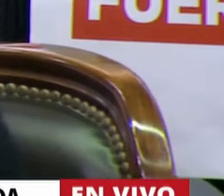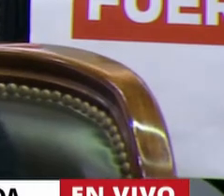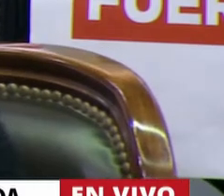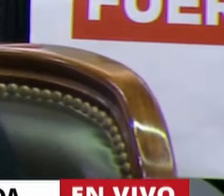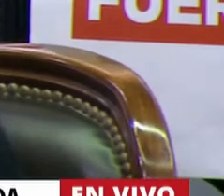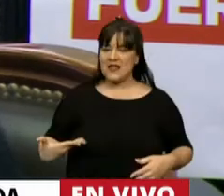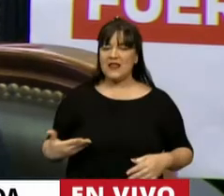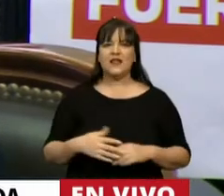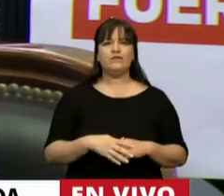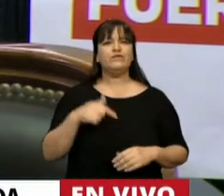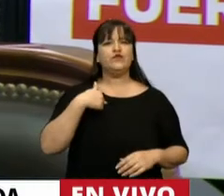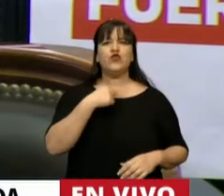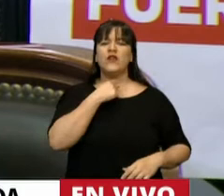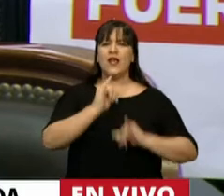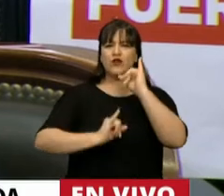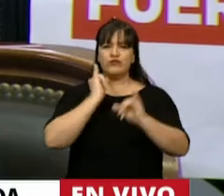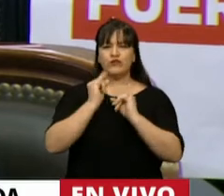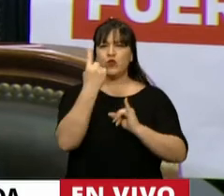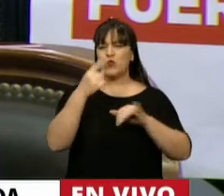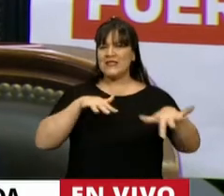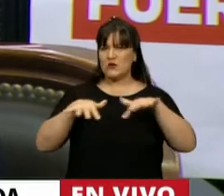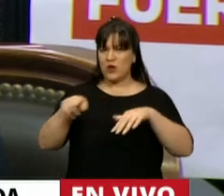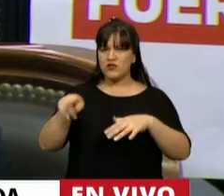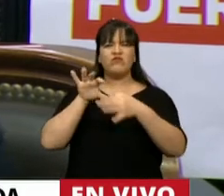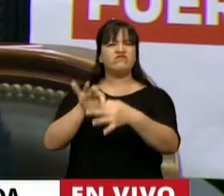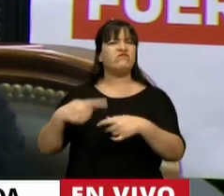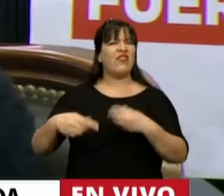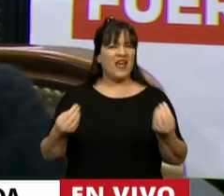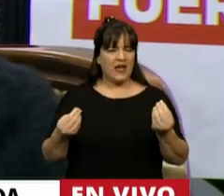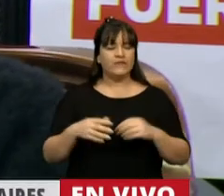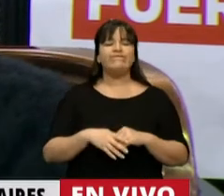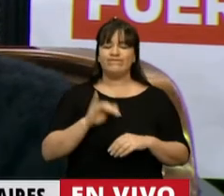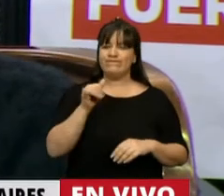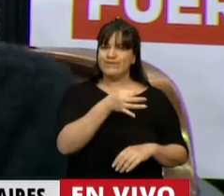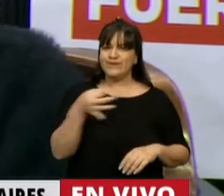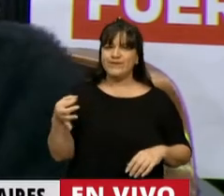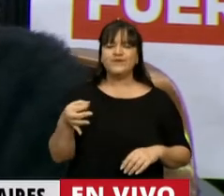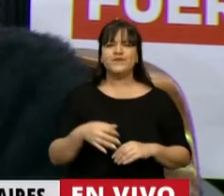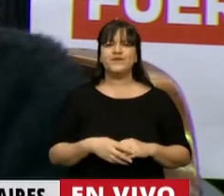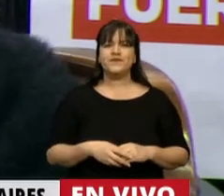quiero remarcar una situación que tiene que ver con que, efectivamente,